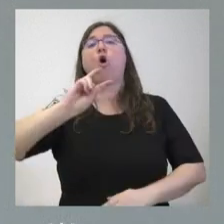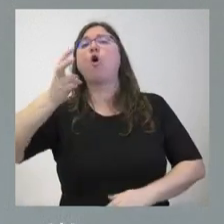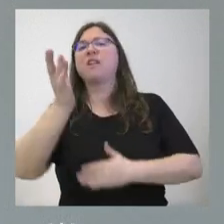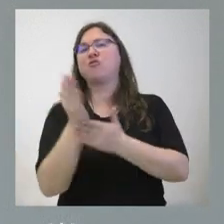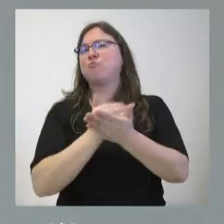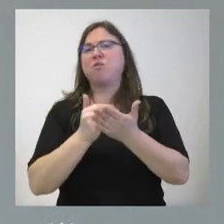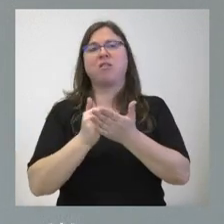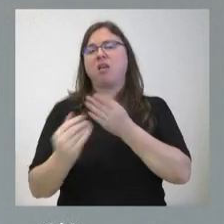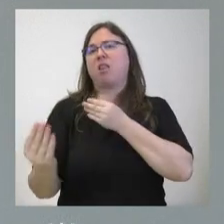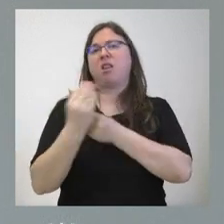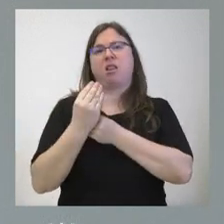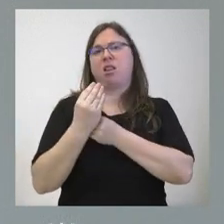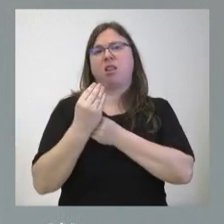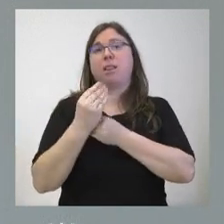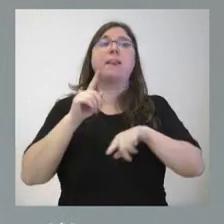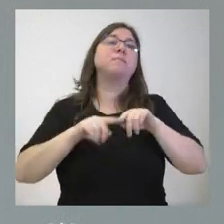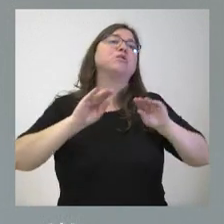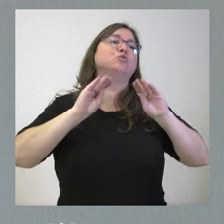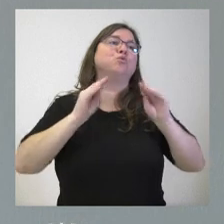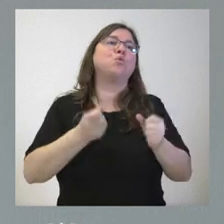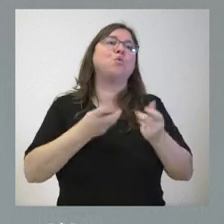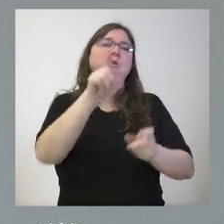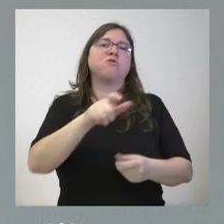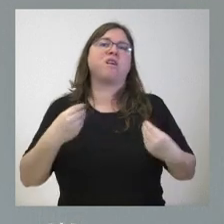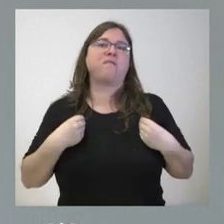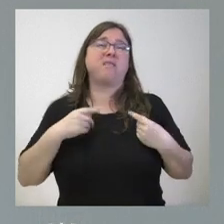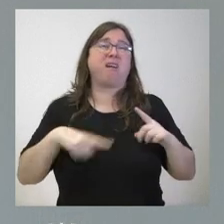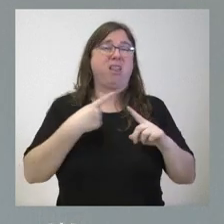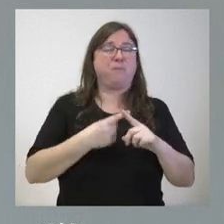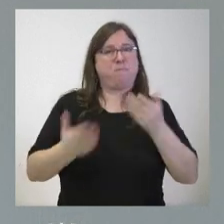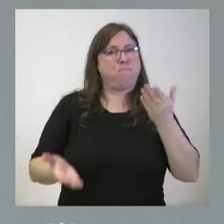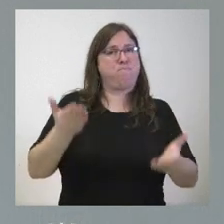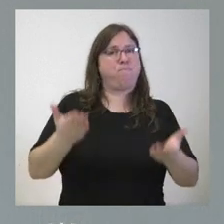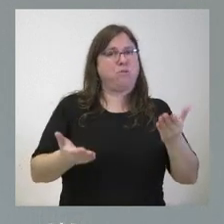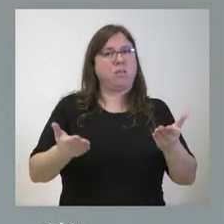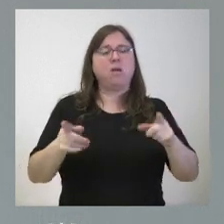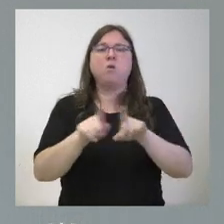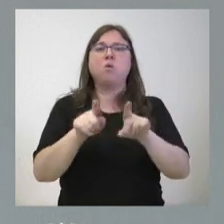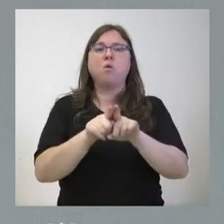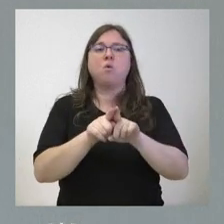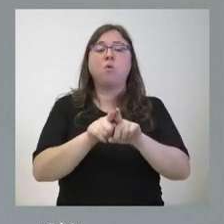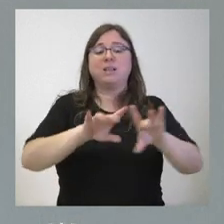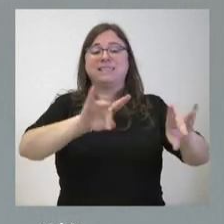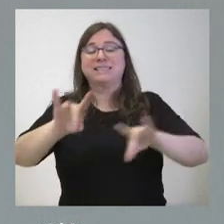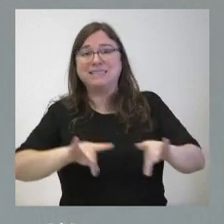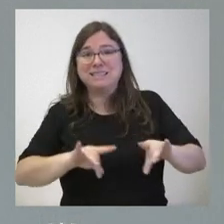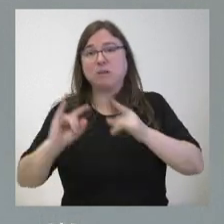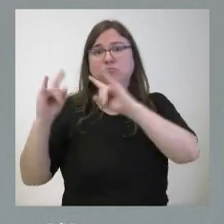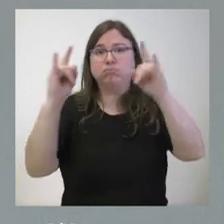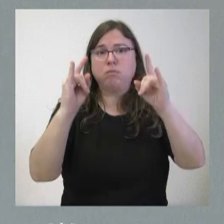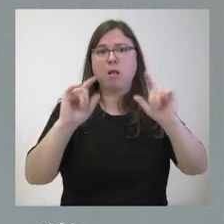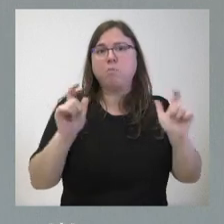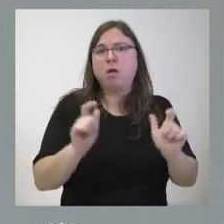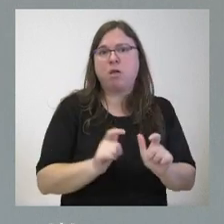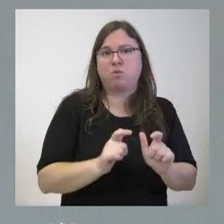reciben financiación en función de su número de habitantes cuando además su peso en términos de superficie forestal es mucho más